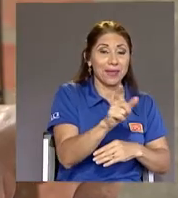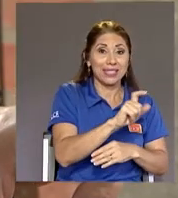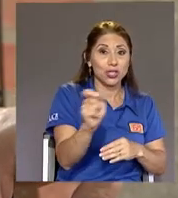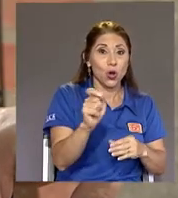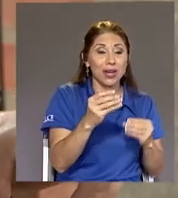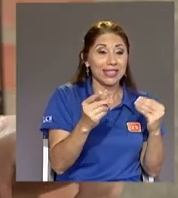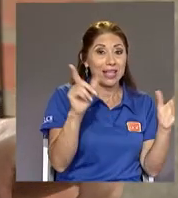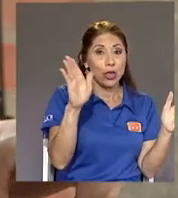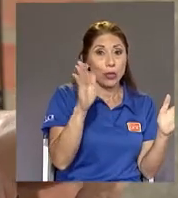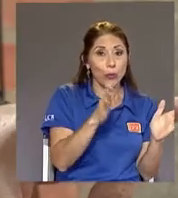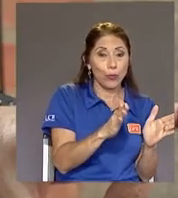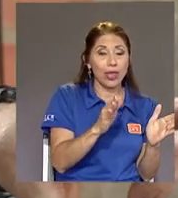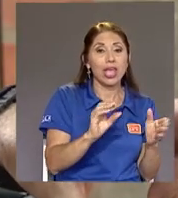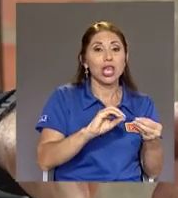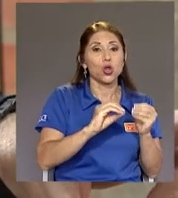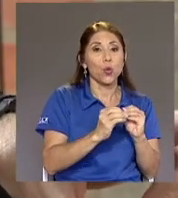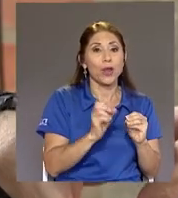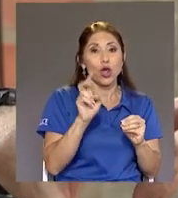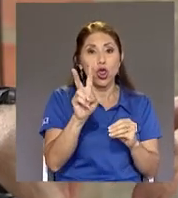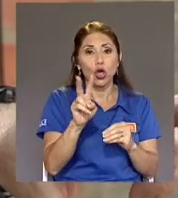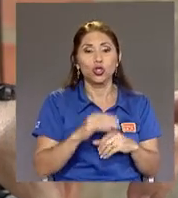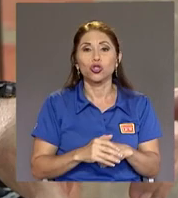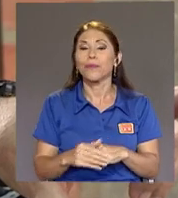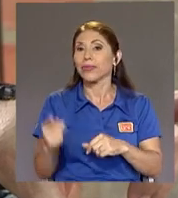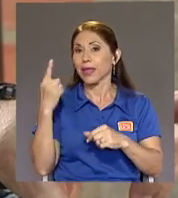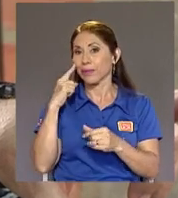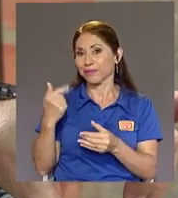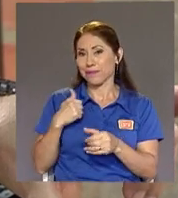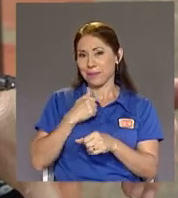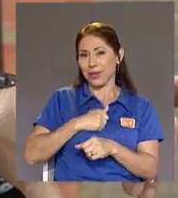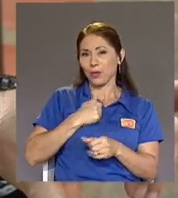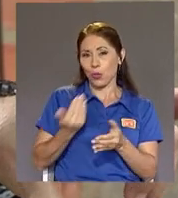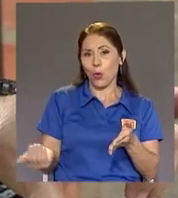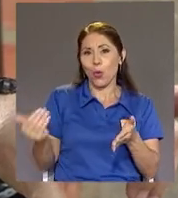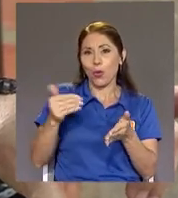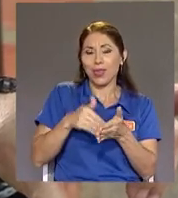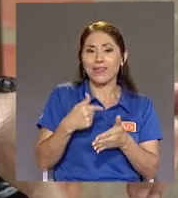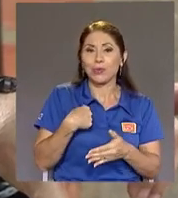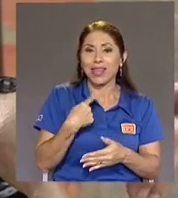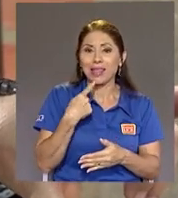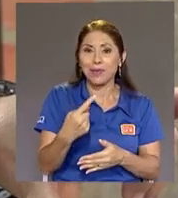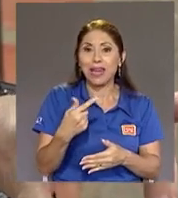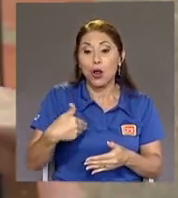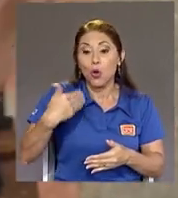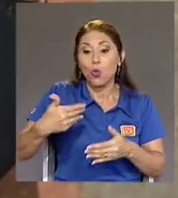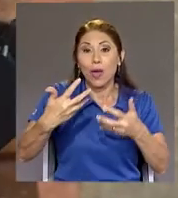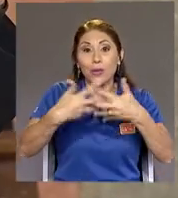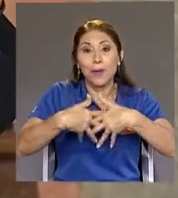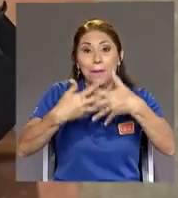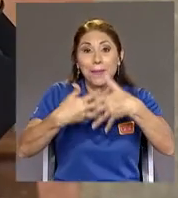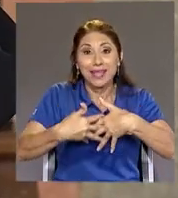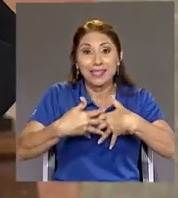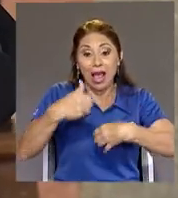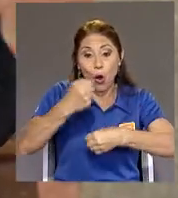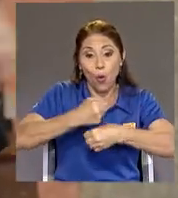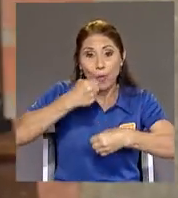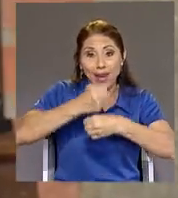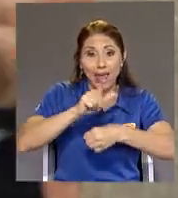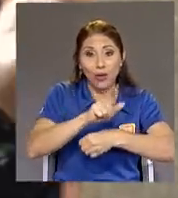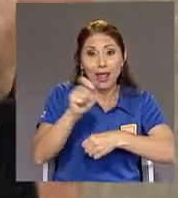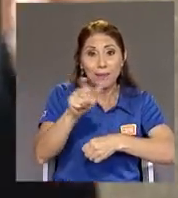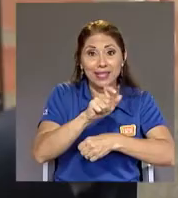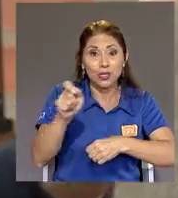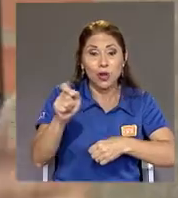intervenir Ojo Cuando las operadoras Pierden ¿De quién es ese dinero? No es de las operadoras